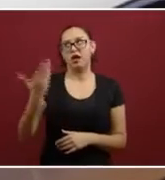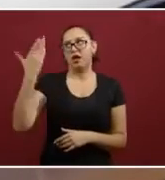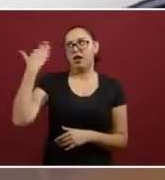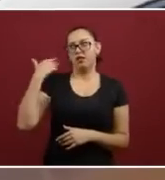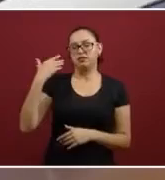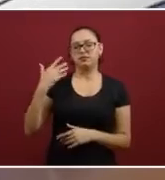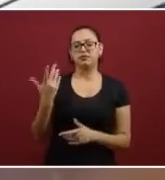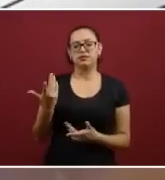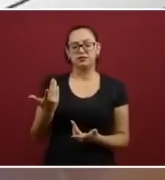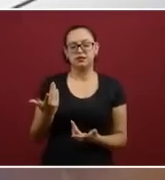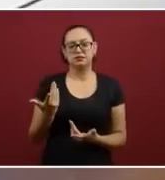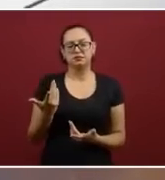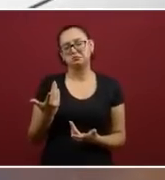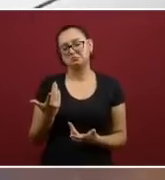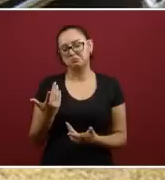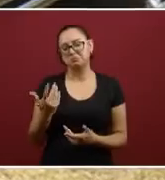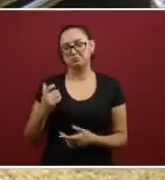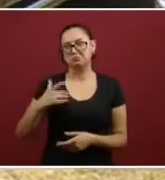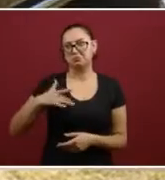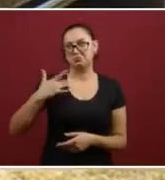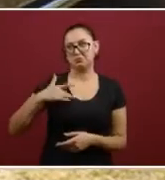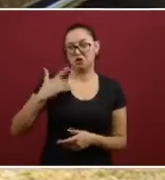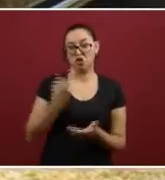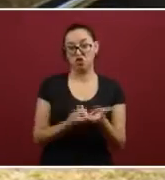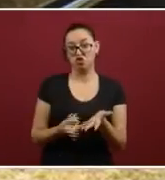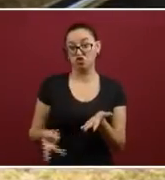algunos bienes se vendieron por encima del doble de su valor inicial. Gracias. Gracias.